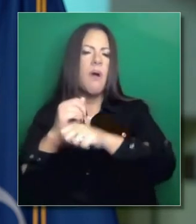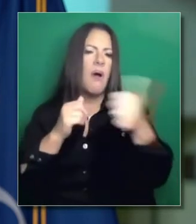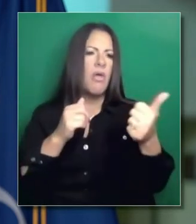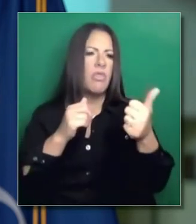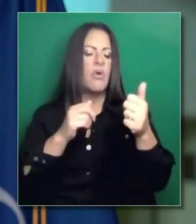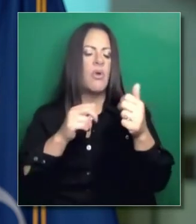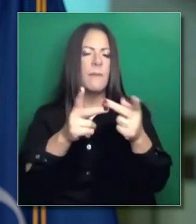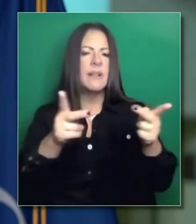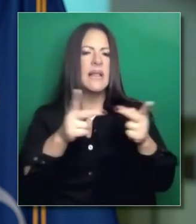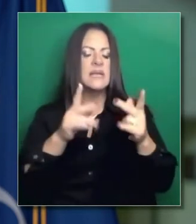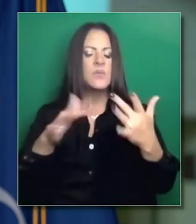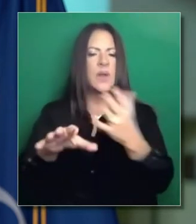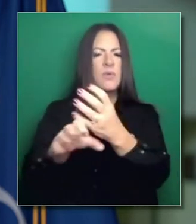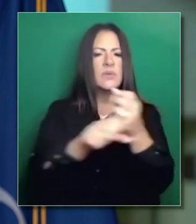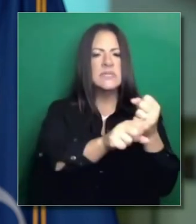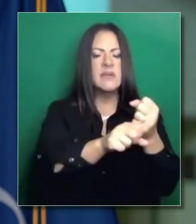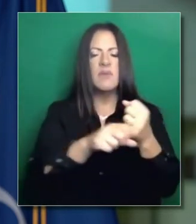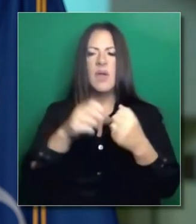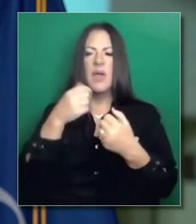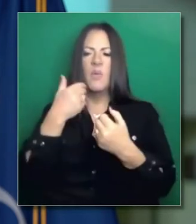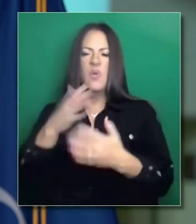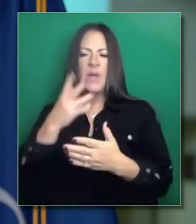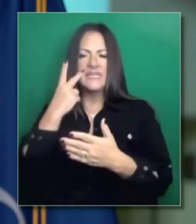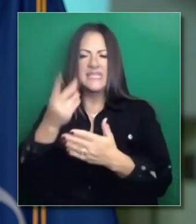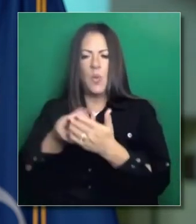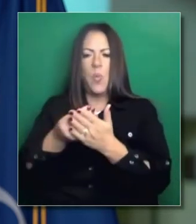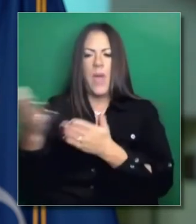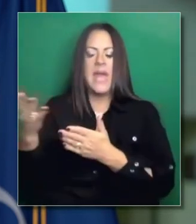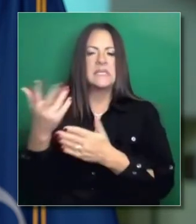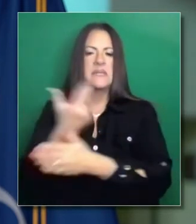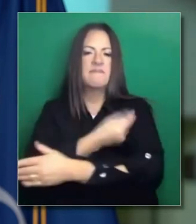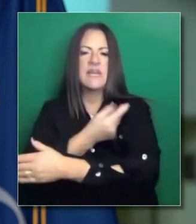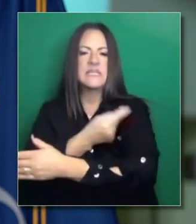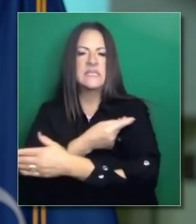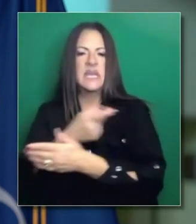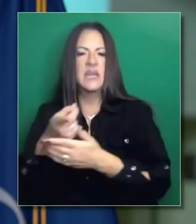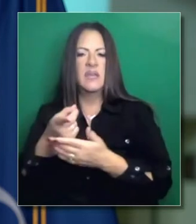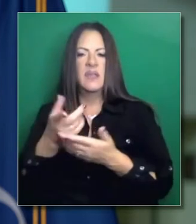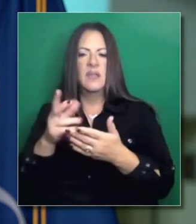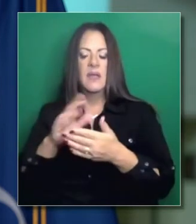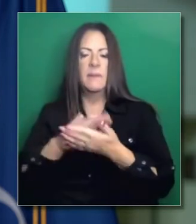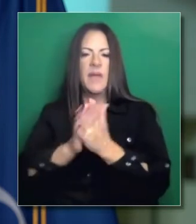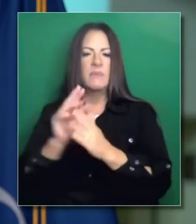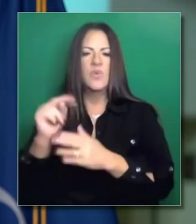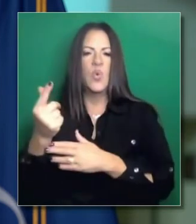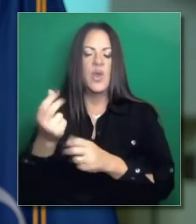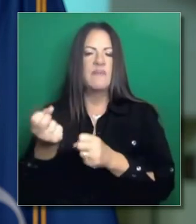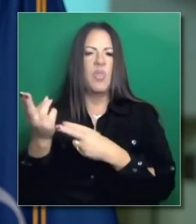Podemos estar seguros que las dosis no se desperdicien. Y que lleguen a personas que realmente las necesitan.